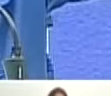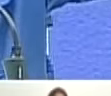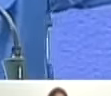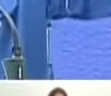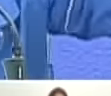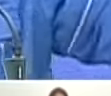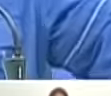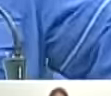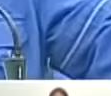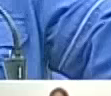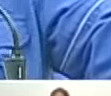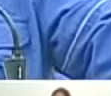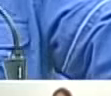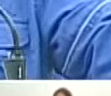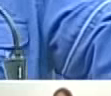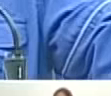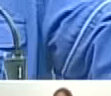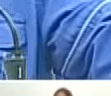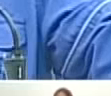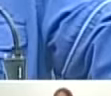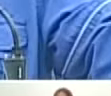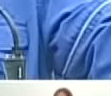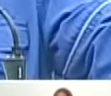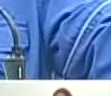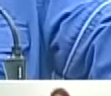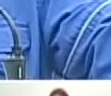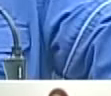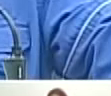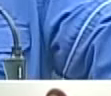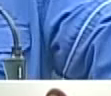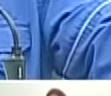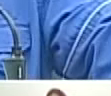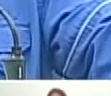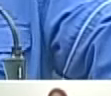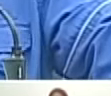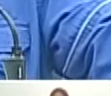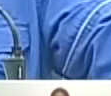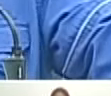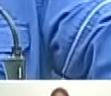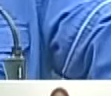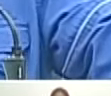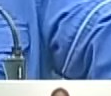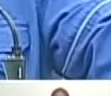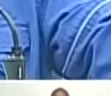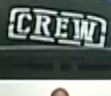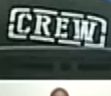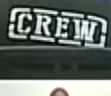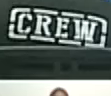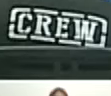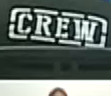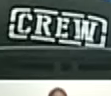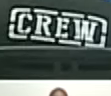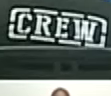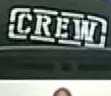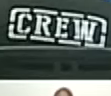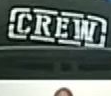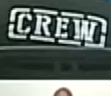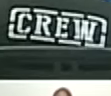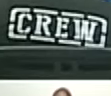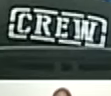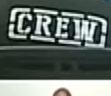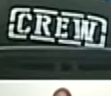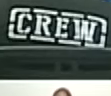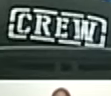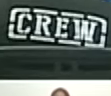dime algo buenas tardes mi comandante mi saludo respeto bendiciones saludo a todas las comunidades como ustedes